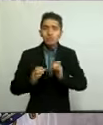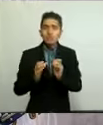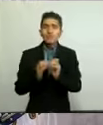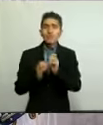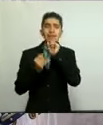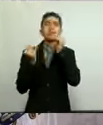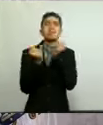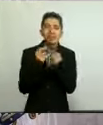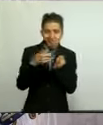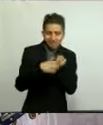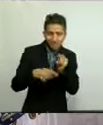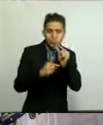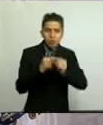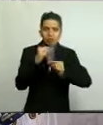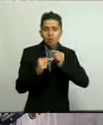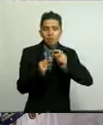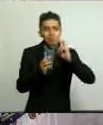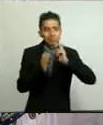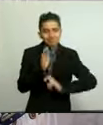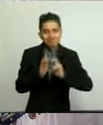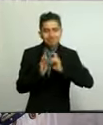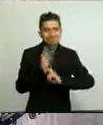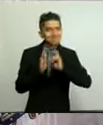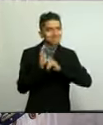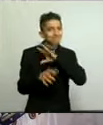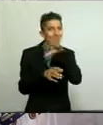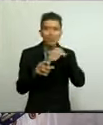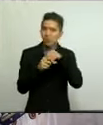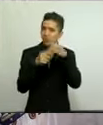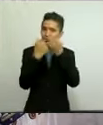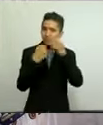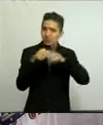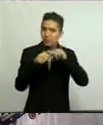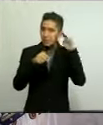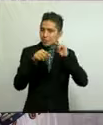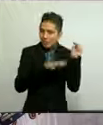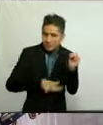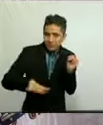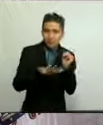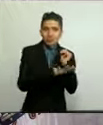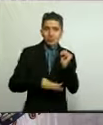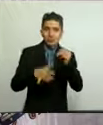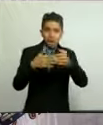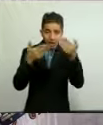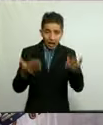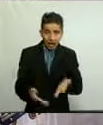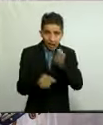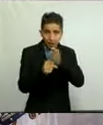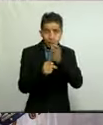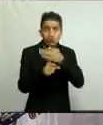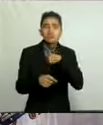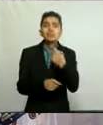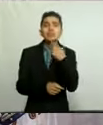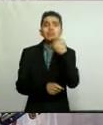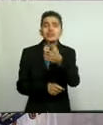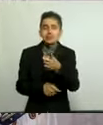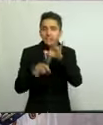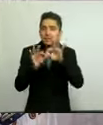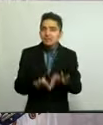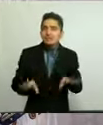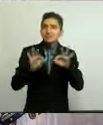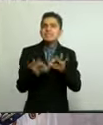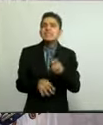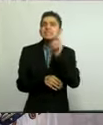modificar hábitos sanitarios de toda la sociedad michoacana y aquí quiero destacar el papel que está jugando